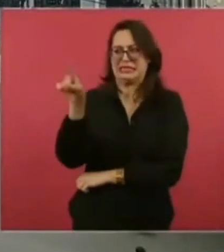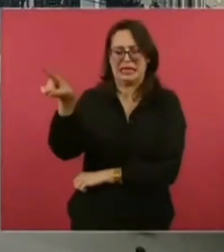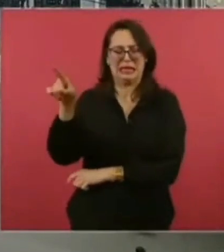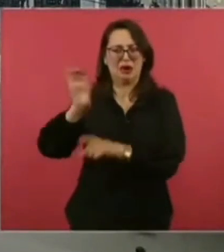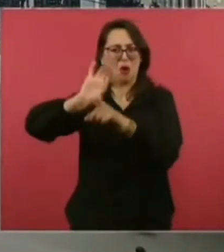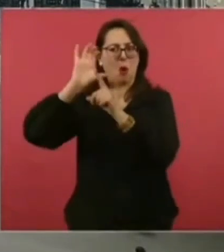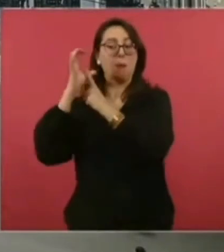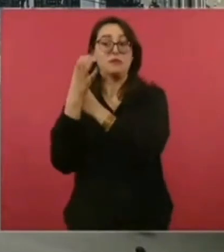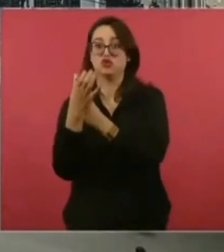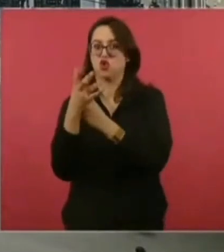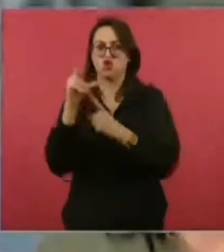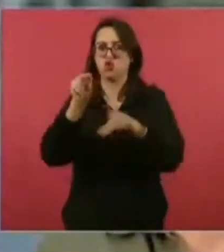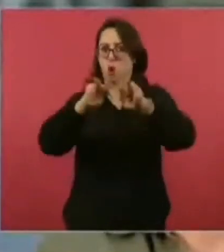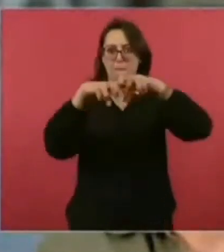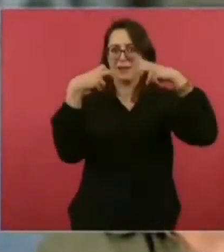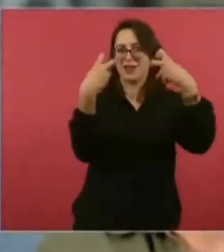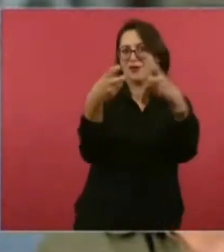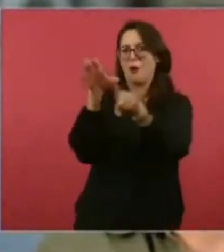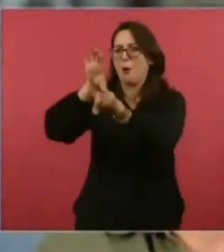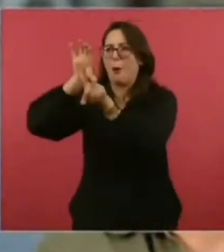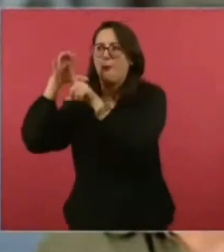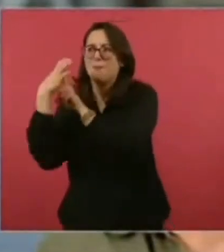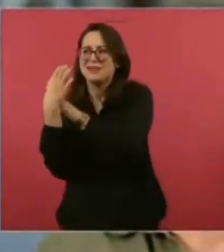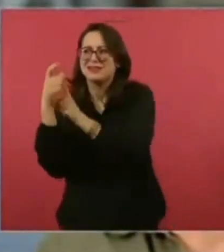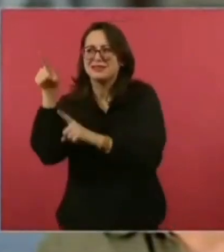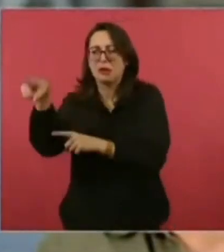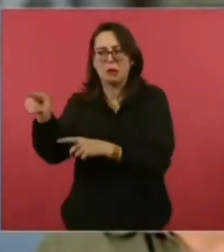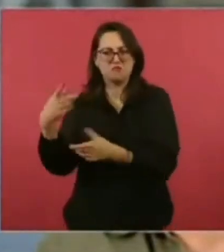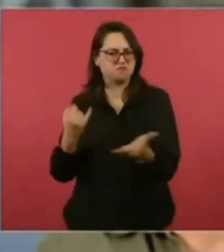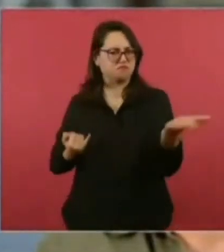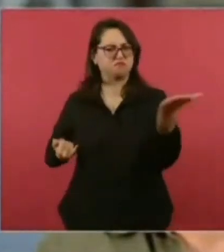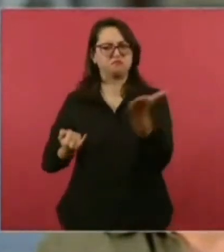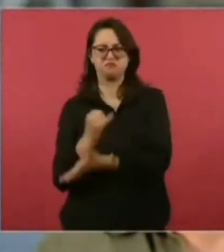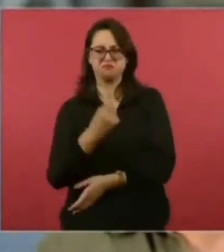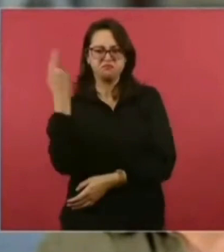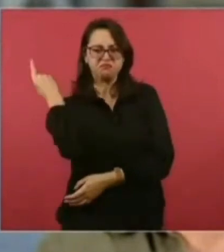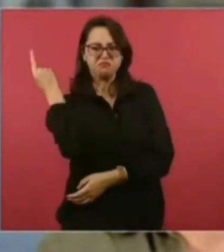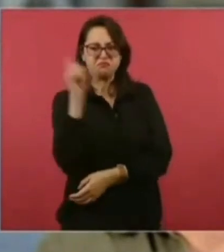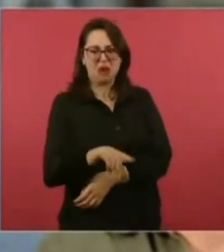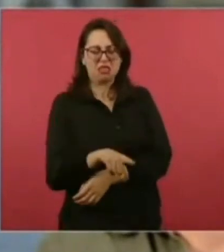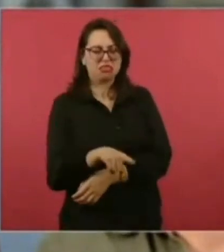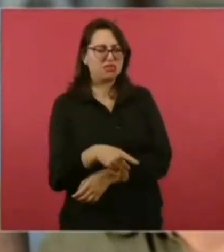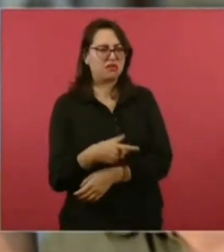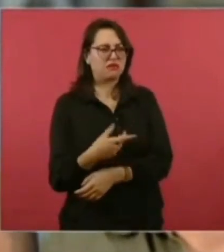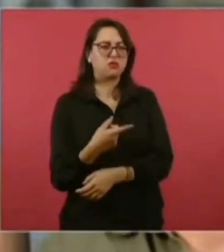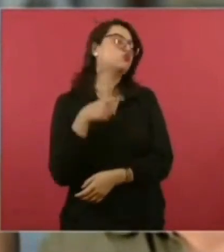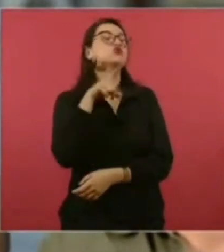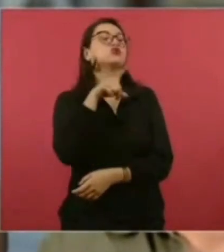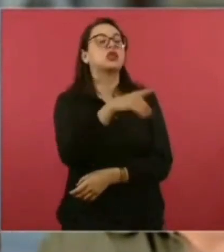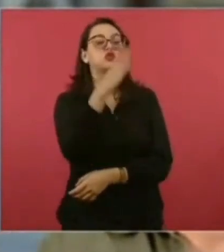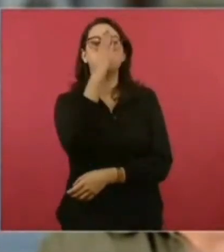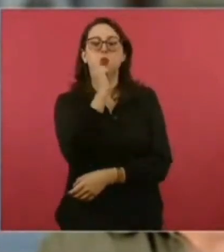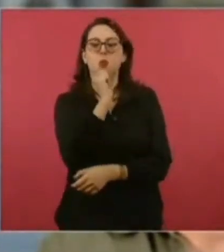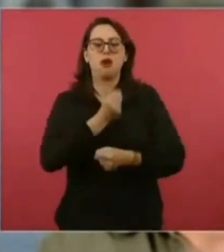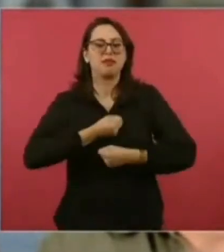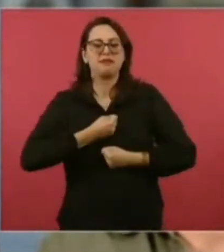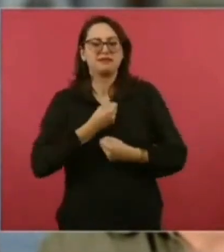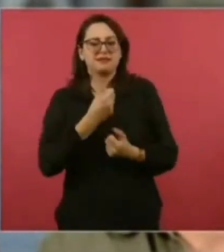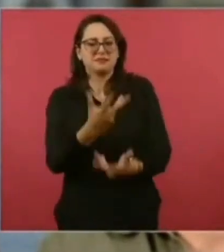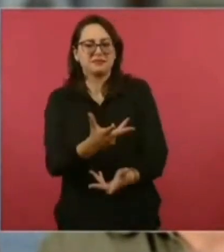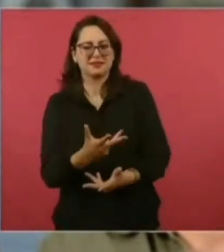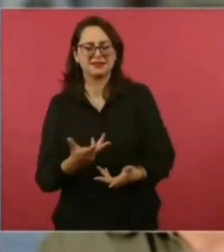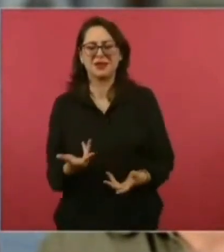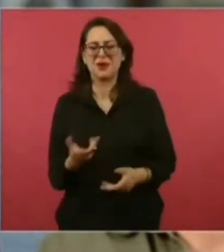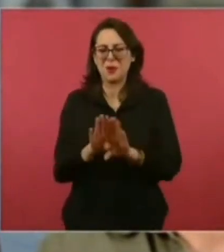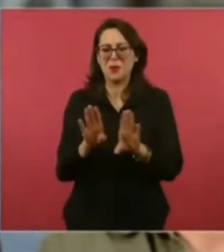pleno del INE, sino una comisión esté determinando una censura previa, si usted lo considera